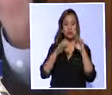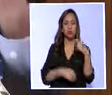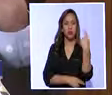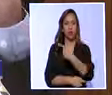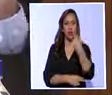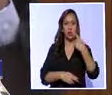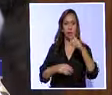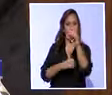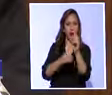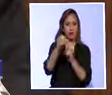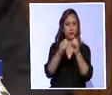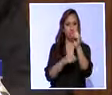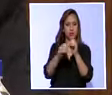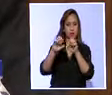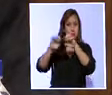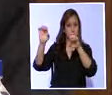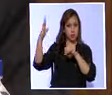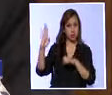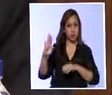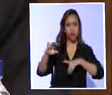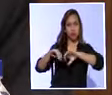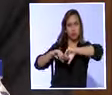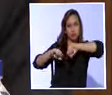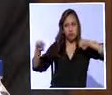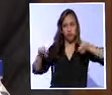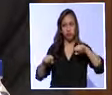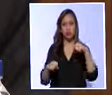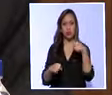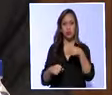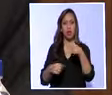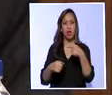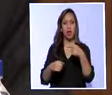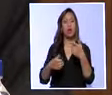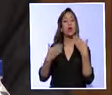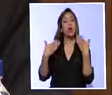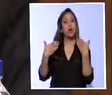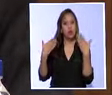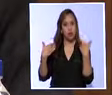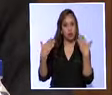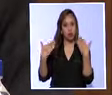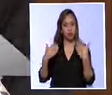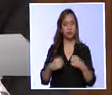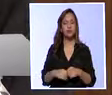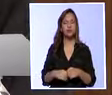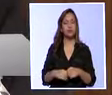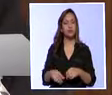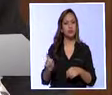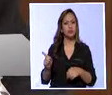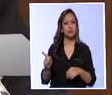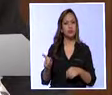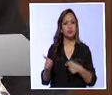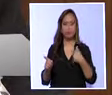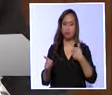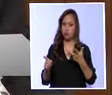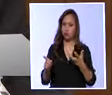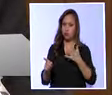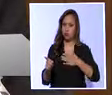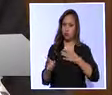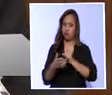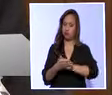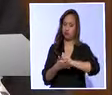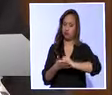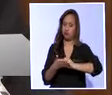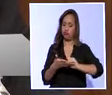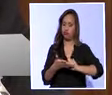allanamos las oficinas de Odebrecht en Guayaquil, en donde, y esto quisiera que tomen nota,